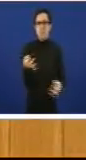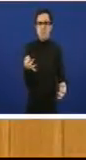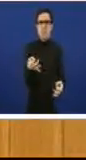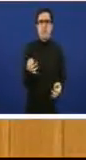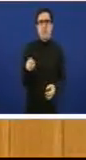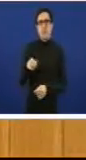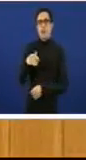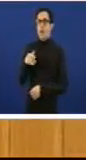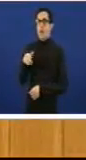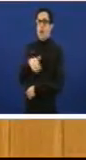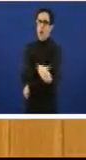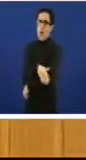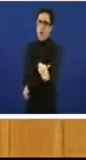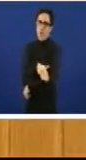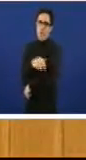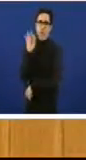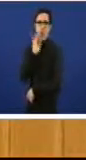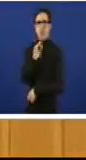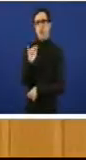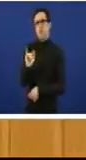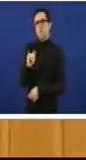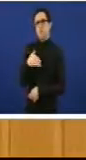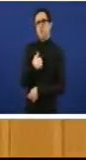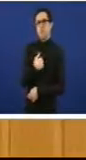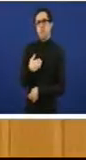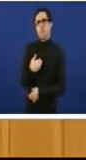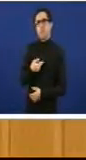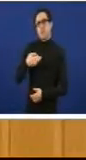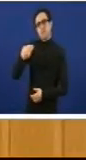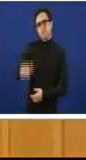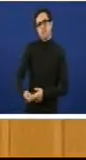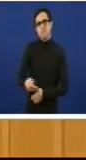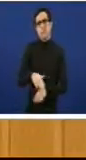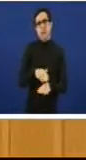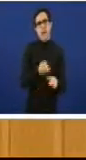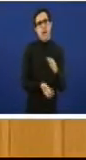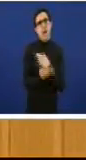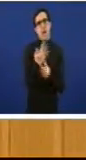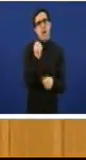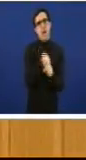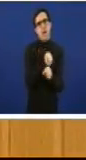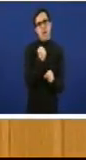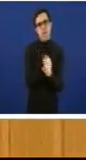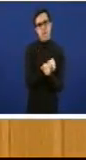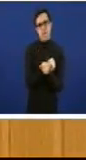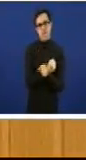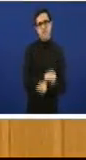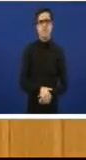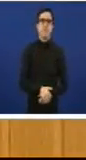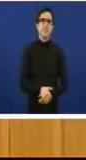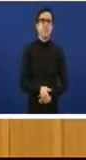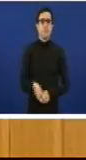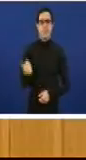para a eliminación das horas extras e polo tanto permitiría crear máis emprego. Tamén proponhemos campañas